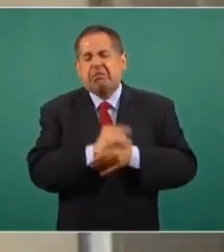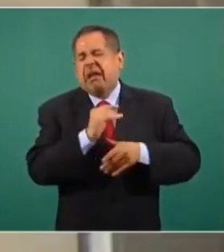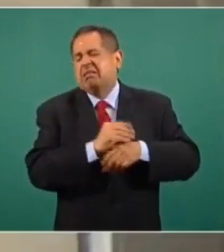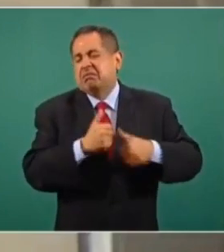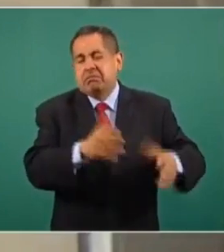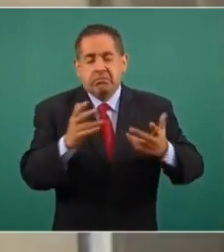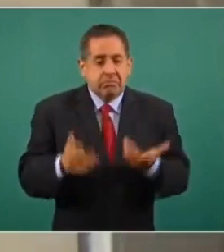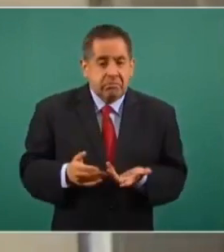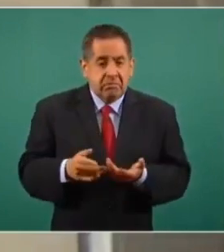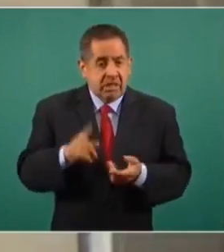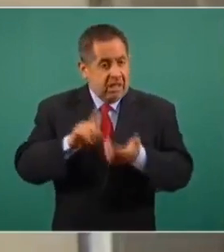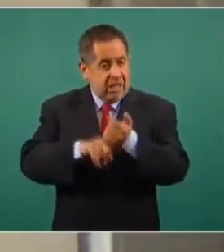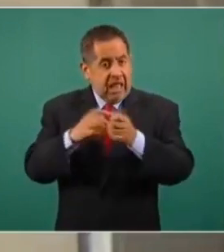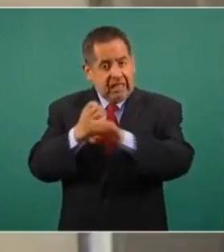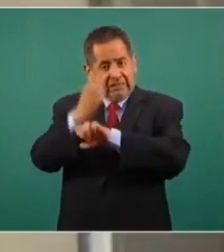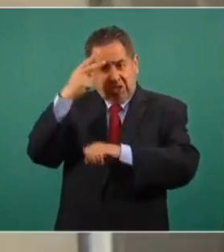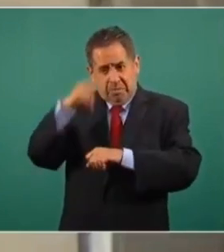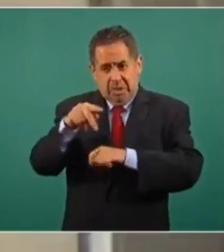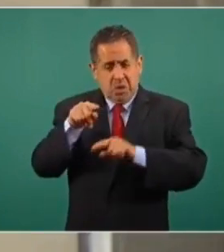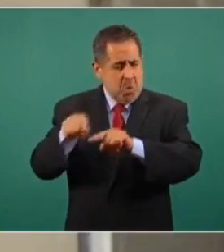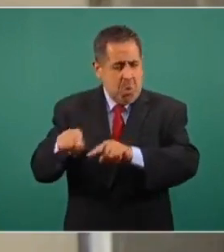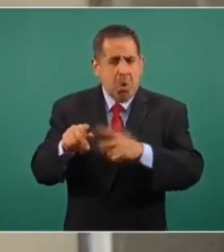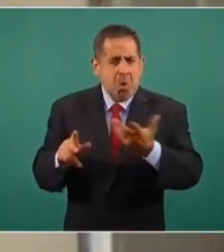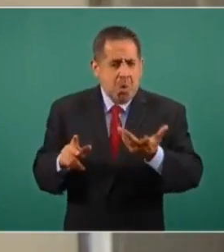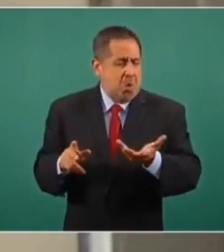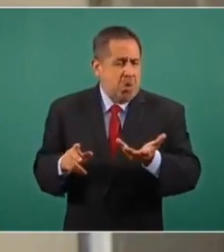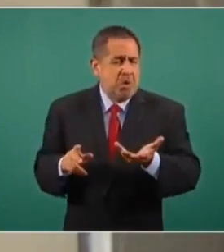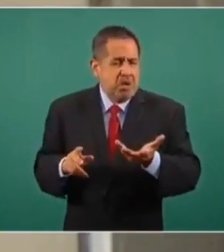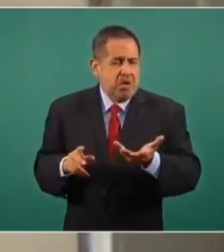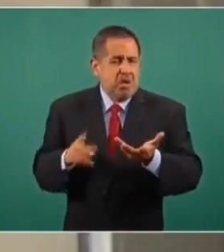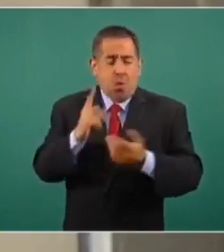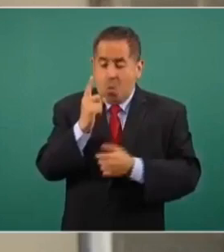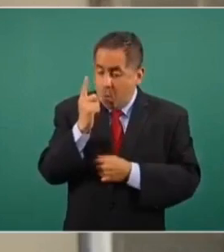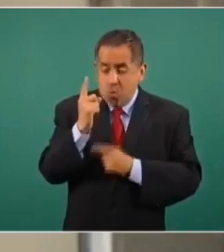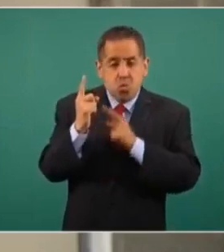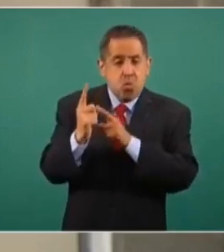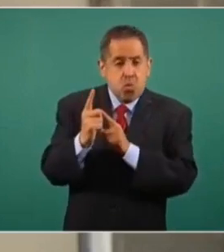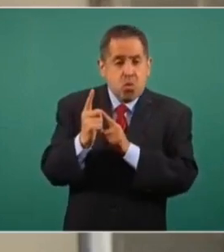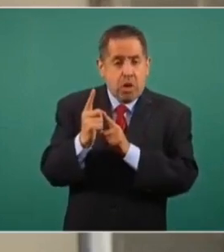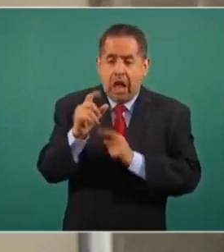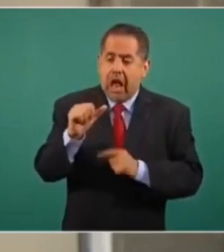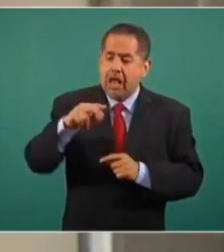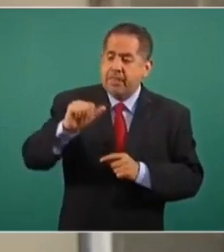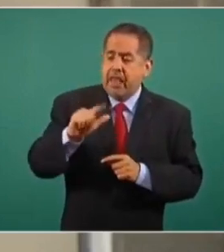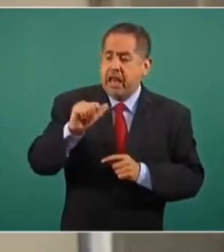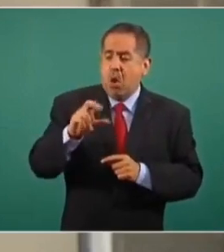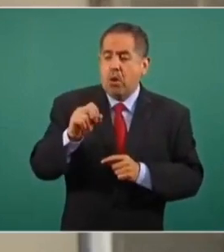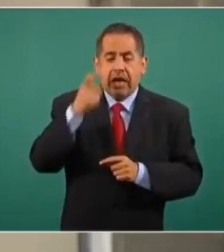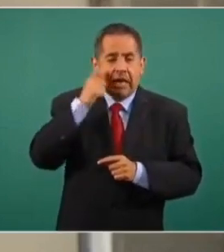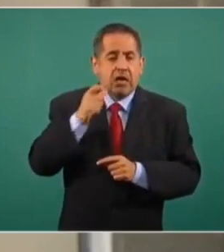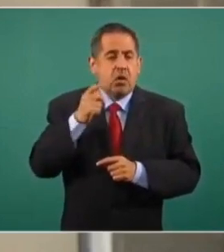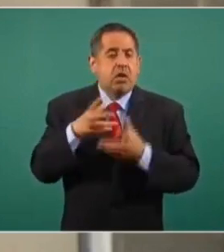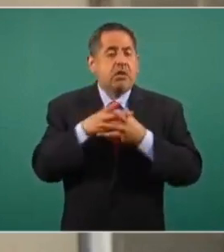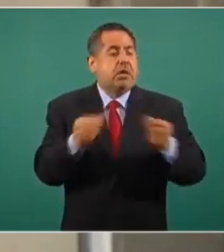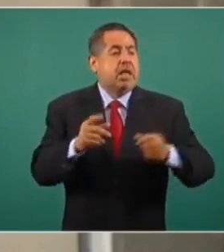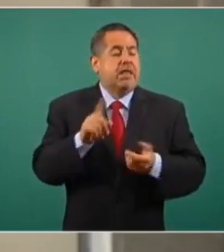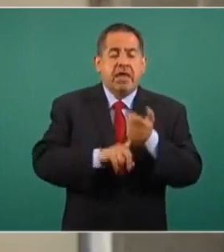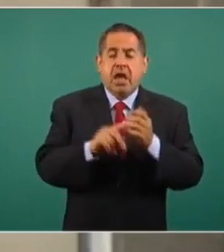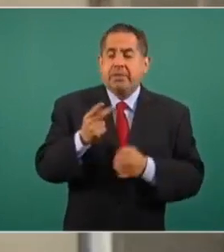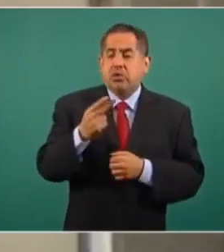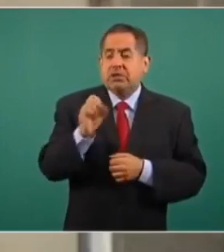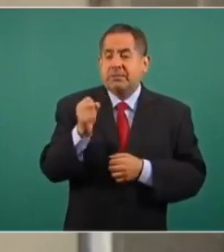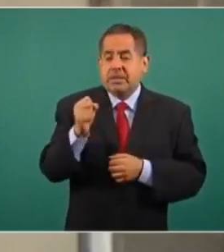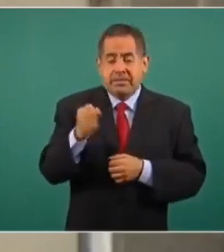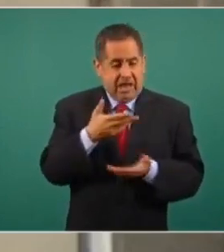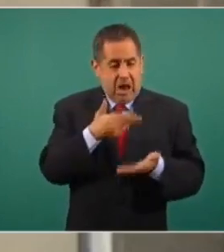Tenemos casos en el Estado de México donde uno nada más, Ana Laura Guerrero, desaparecida el 25 de septiembre y que